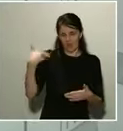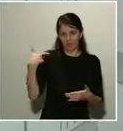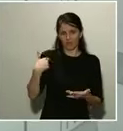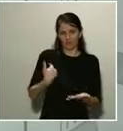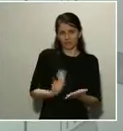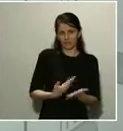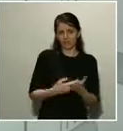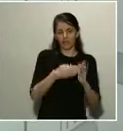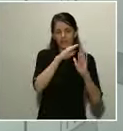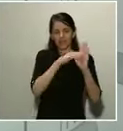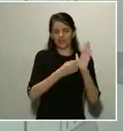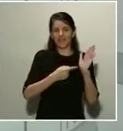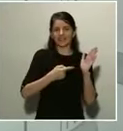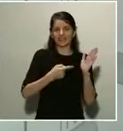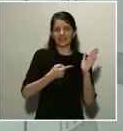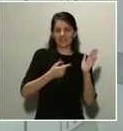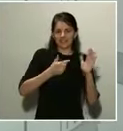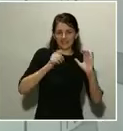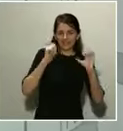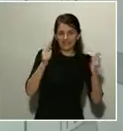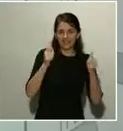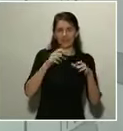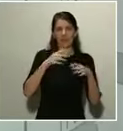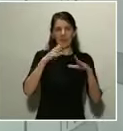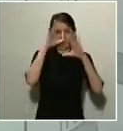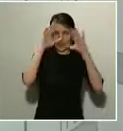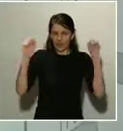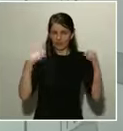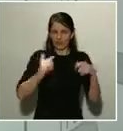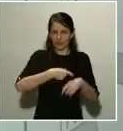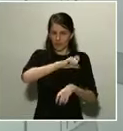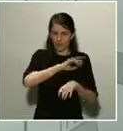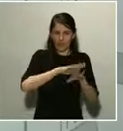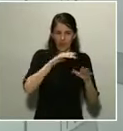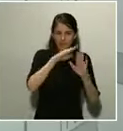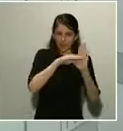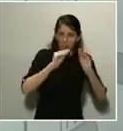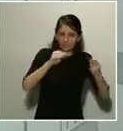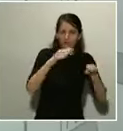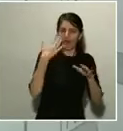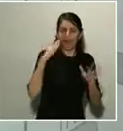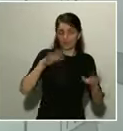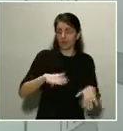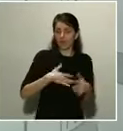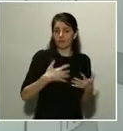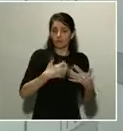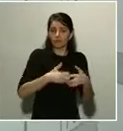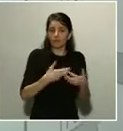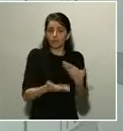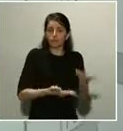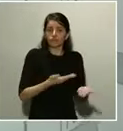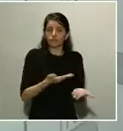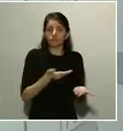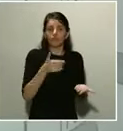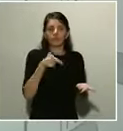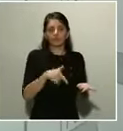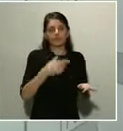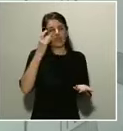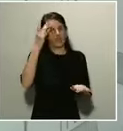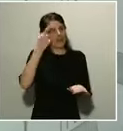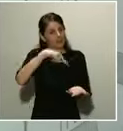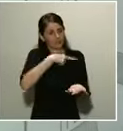en marcha los cuerpos y fuerzas de seguridad del Estado han funcionado. Y esa es la previsión, de seguir reafirmándonos en ellas.